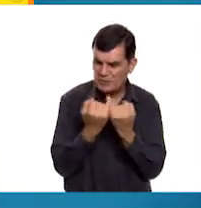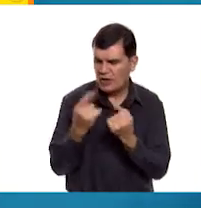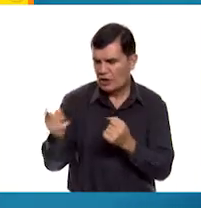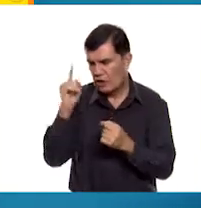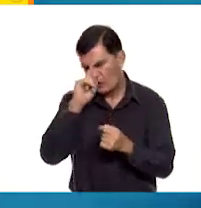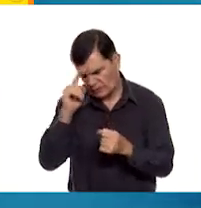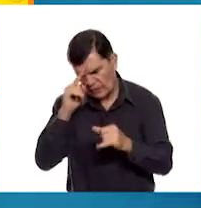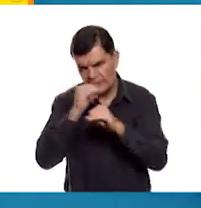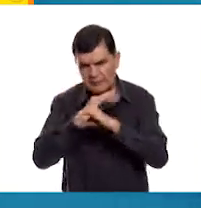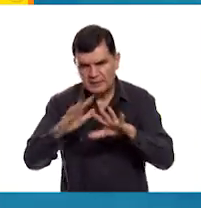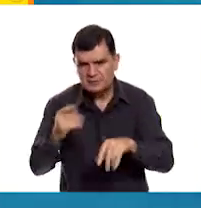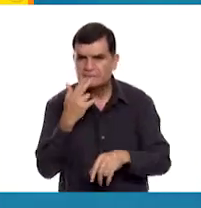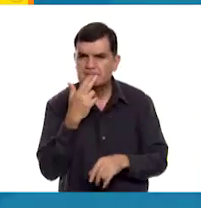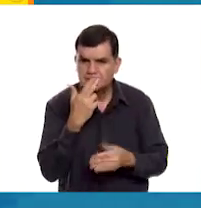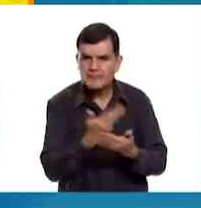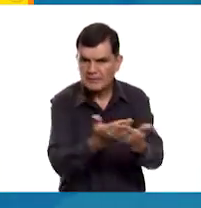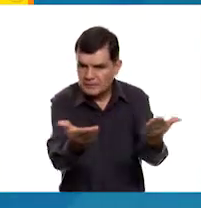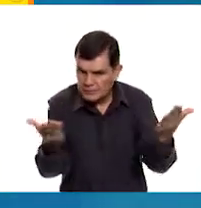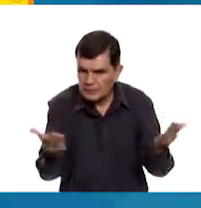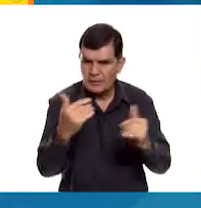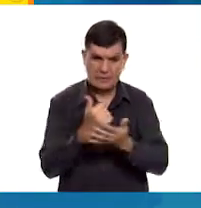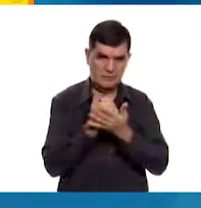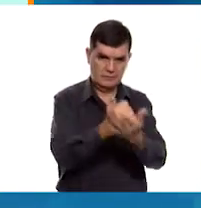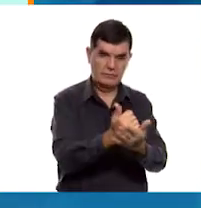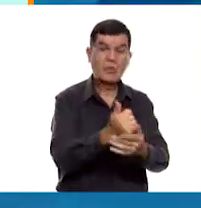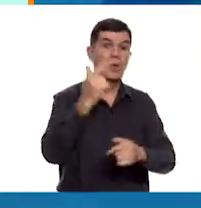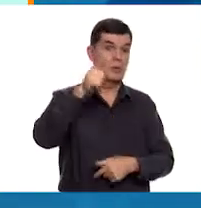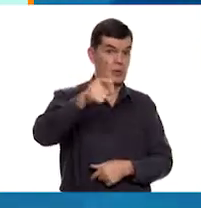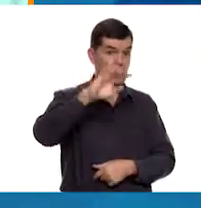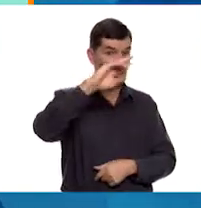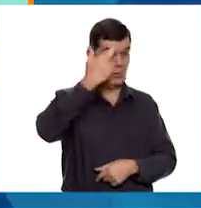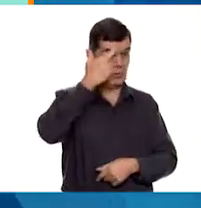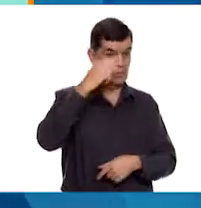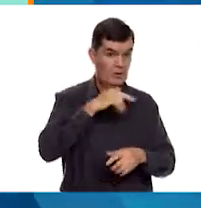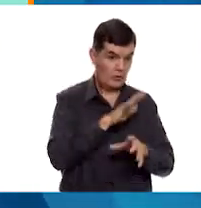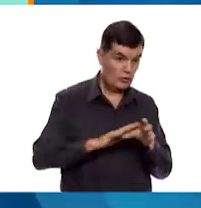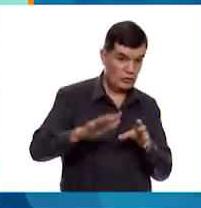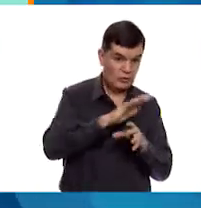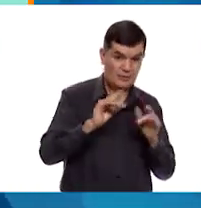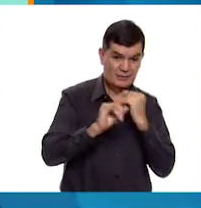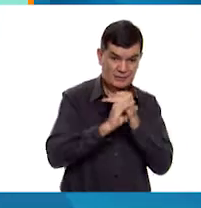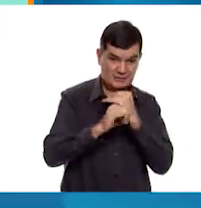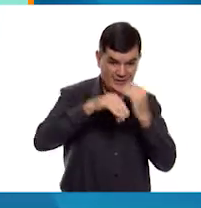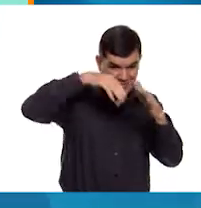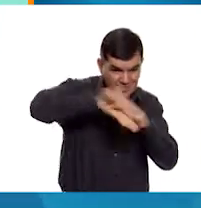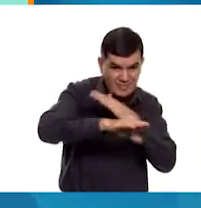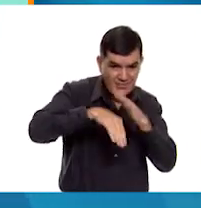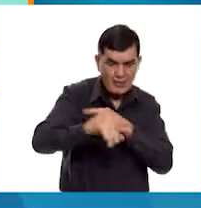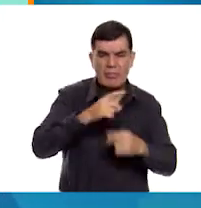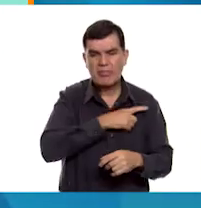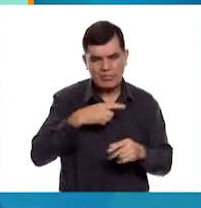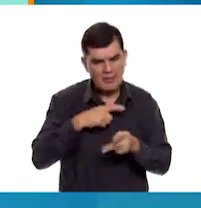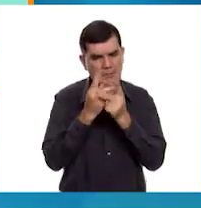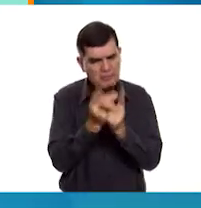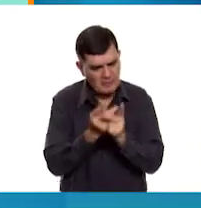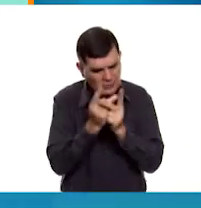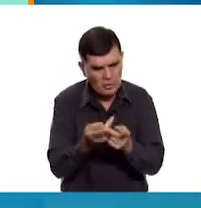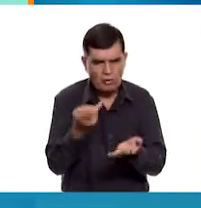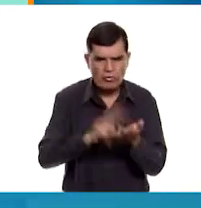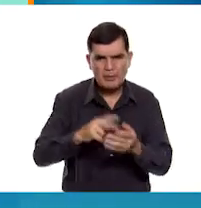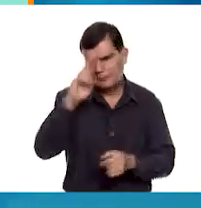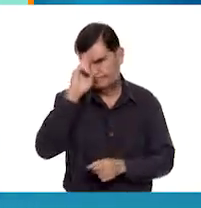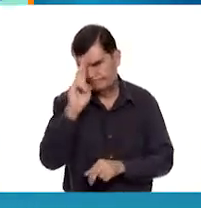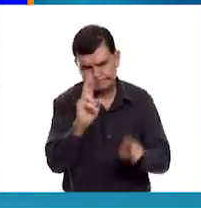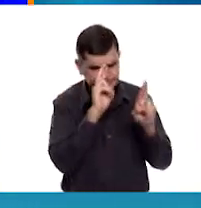consejos de hoy te hayan sido de ayuda. Y recuerda, entre los cibernautas debemos ser pacientes y respetuosos.